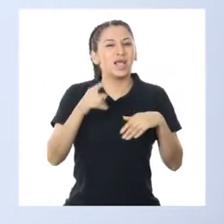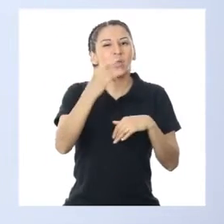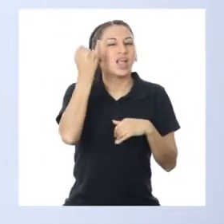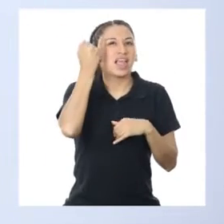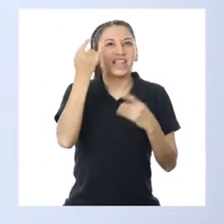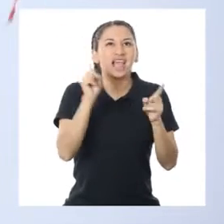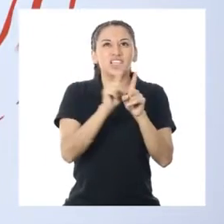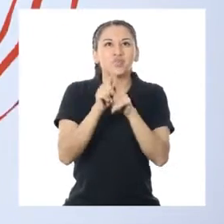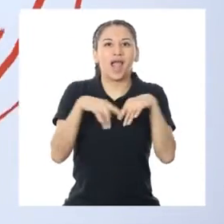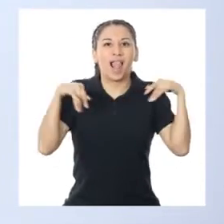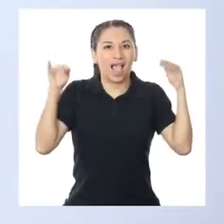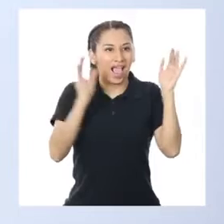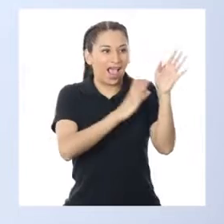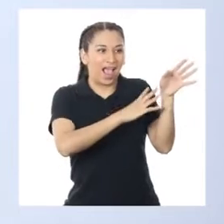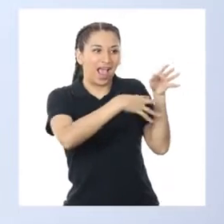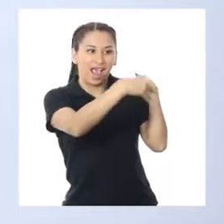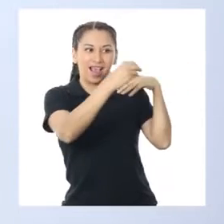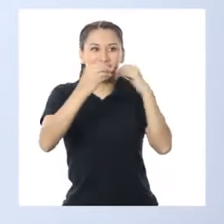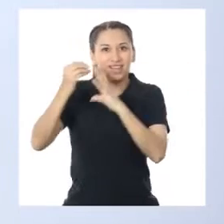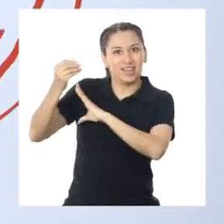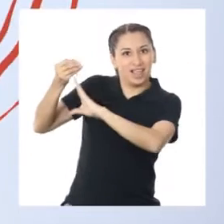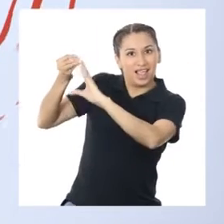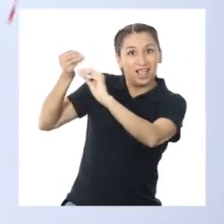fueran las enormes alas del cóndor.